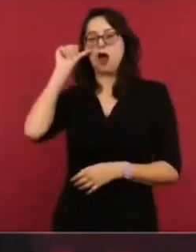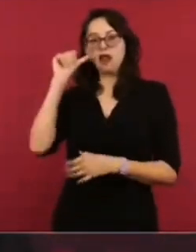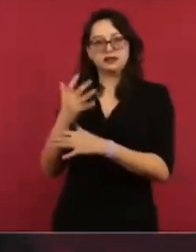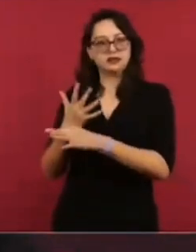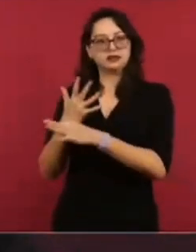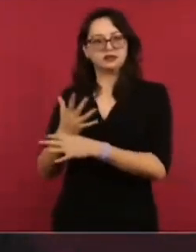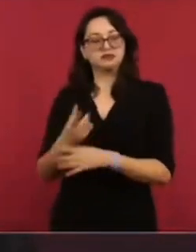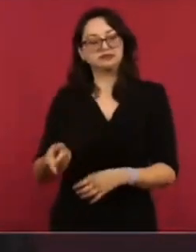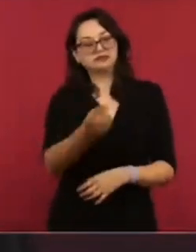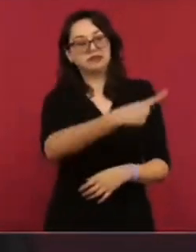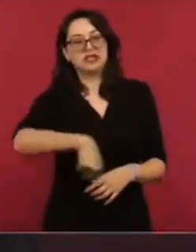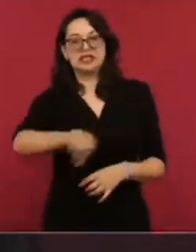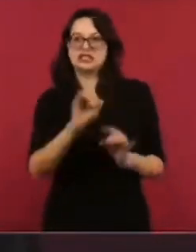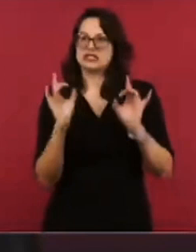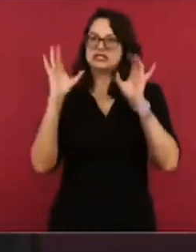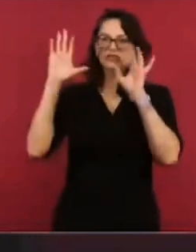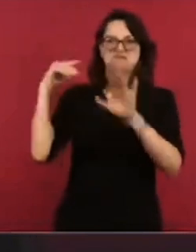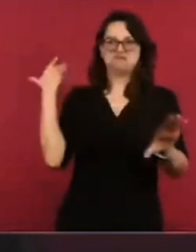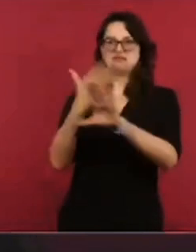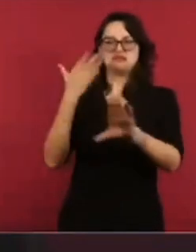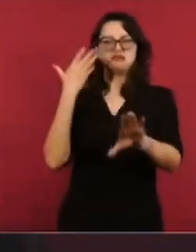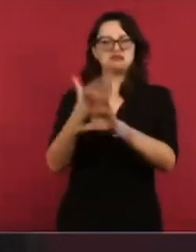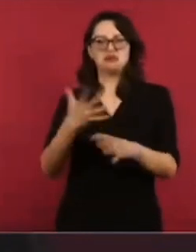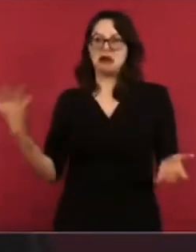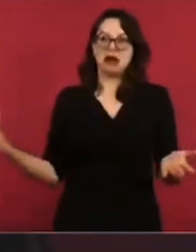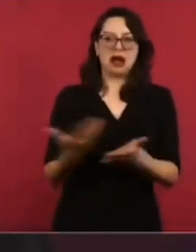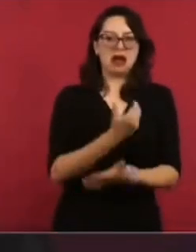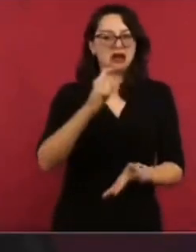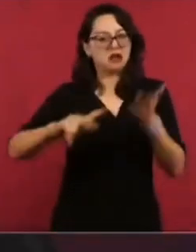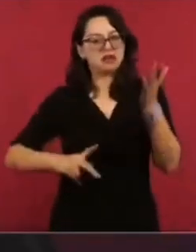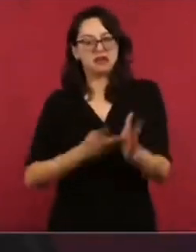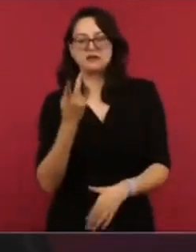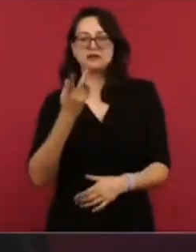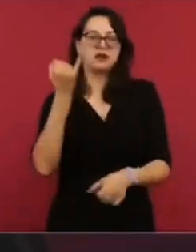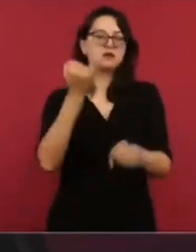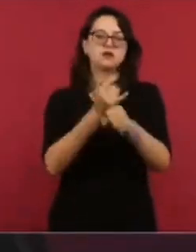indica, es conservar, mantener el statu quo,